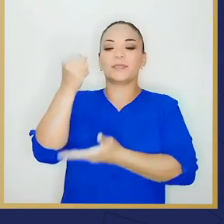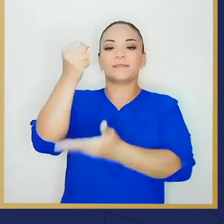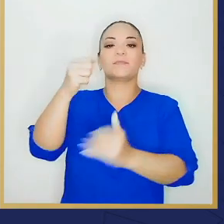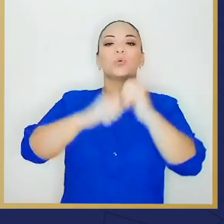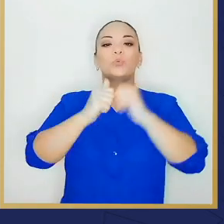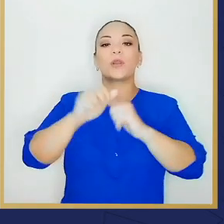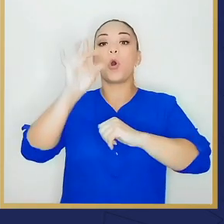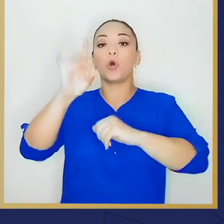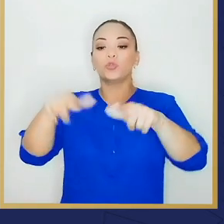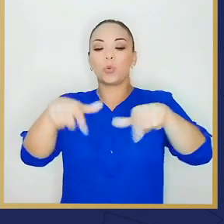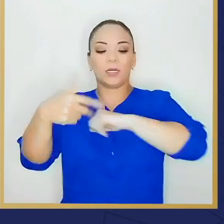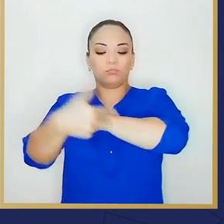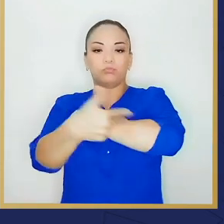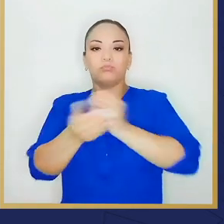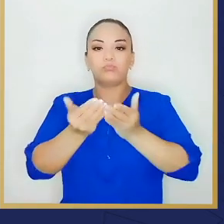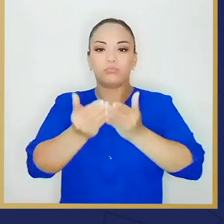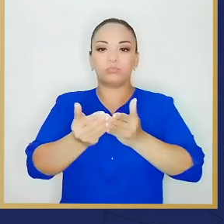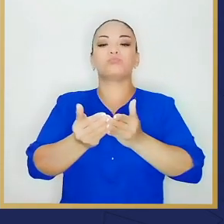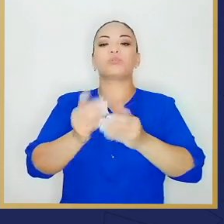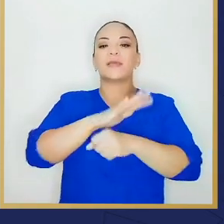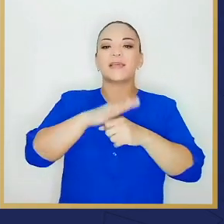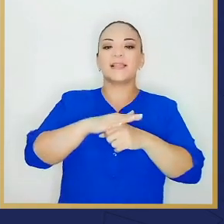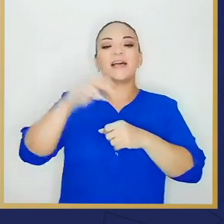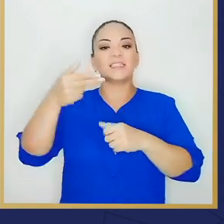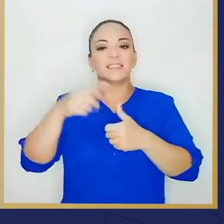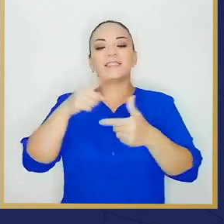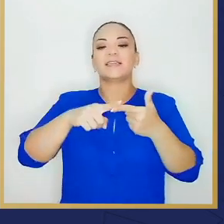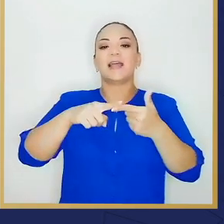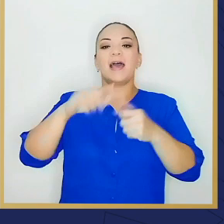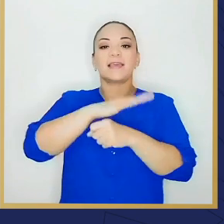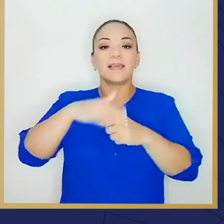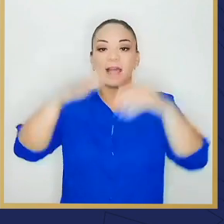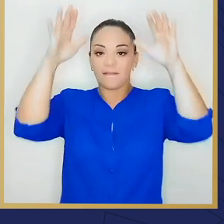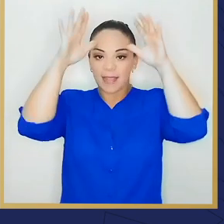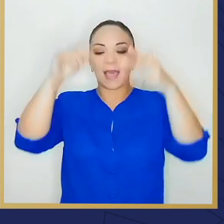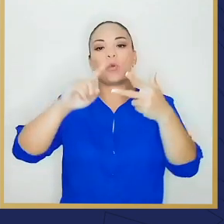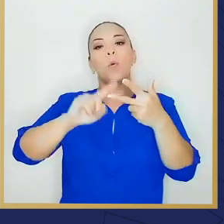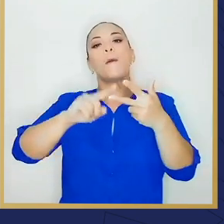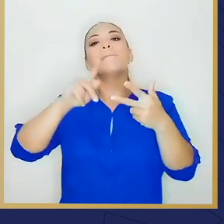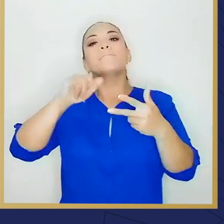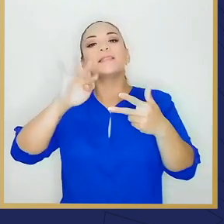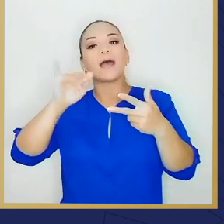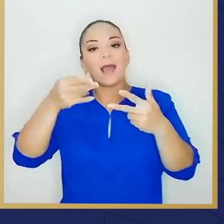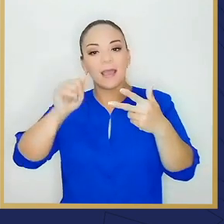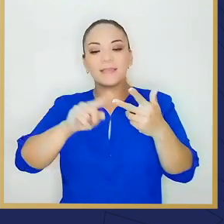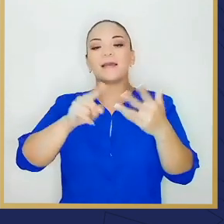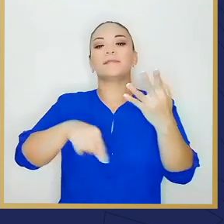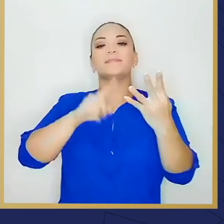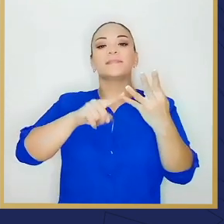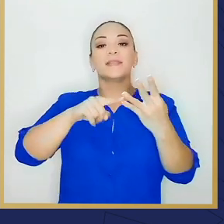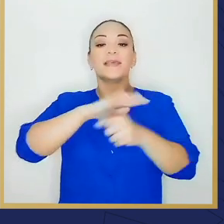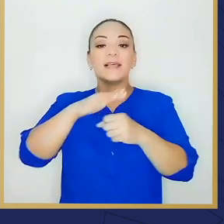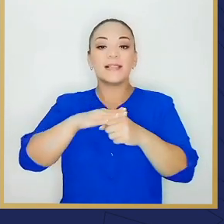construcción de 8 embarcaderos en Chira, Venado, San Lucas y Pitaya. No sólo para mejorar el turismo, sino